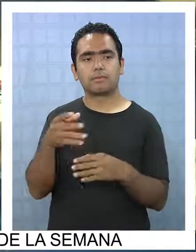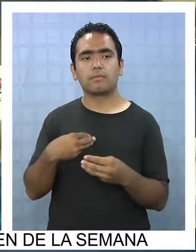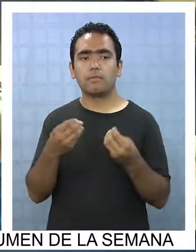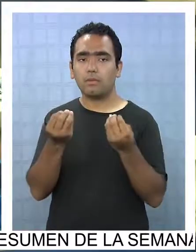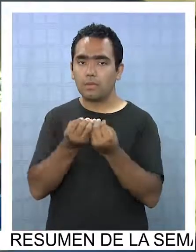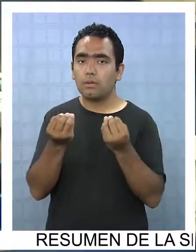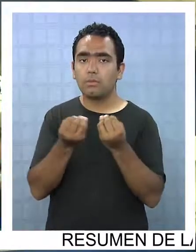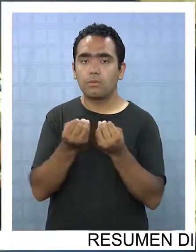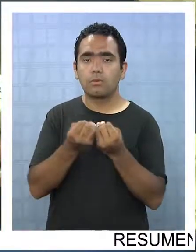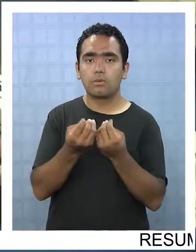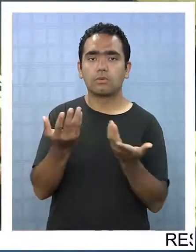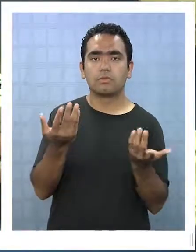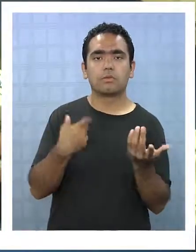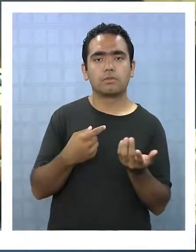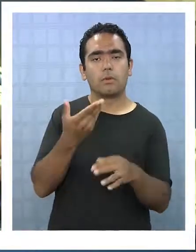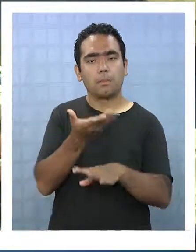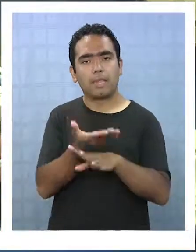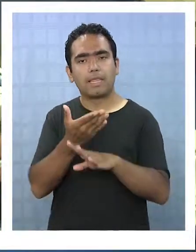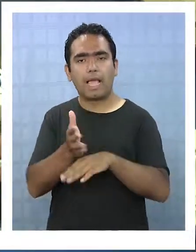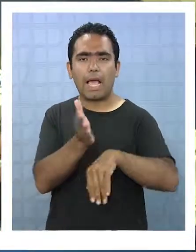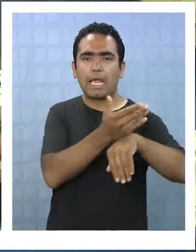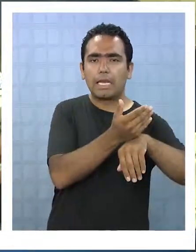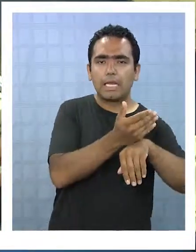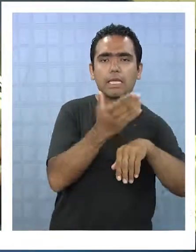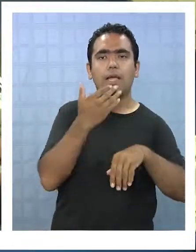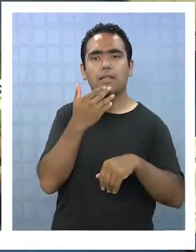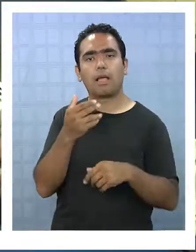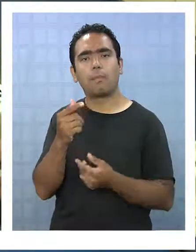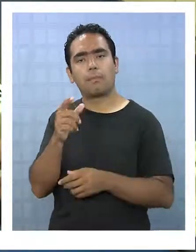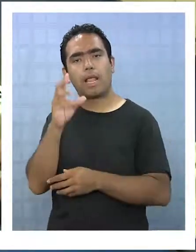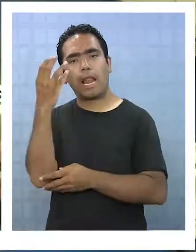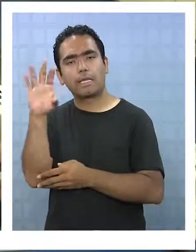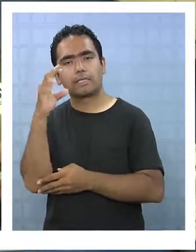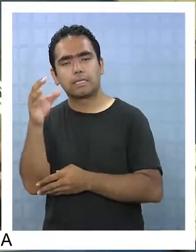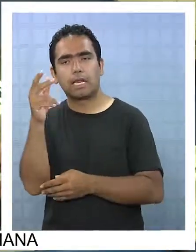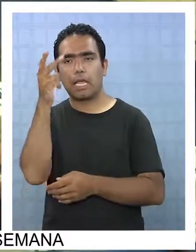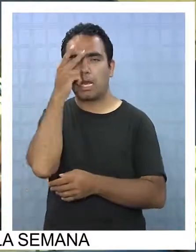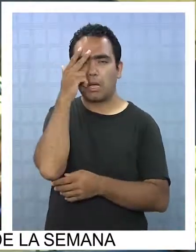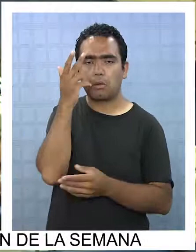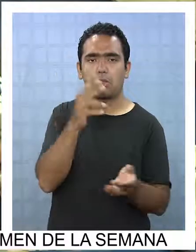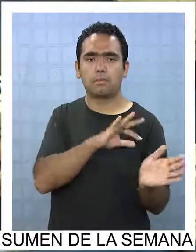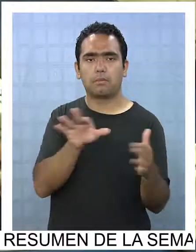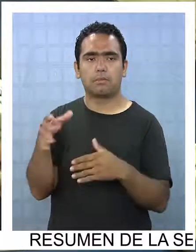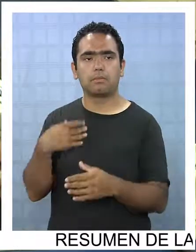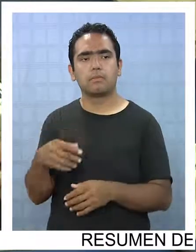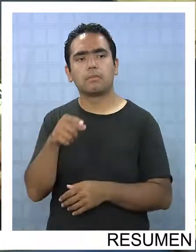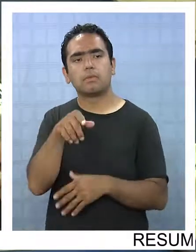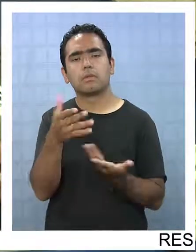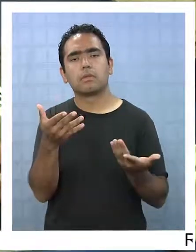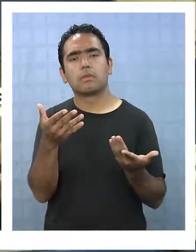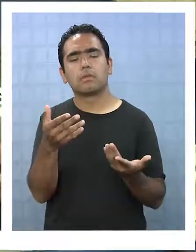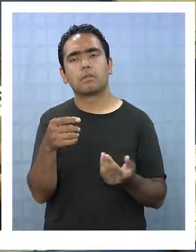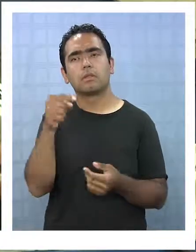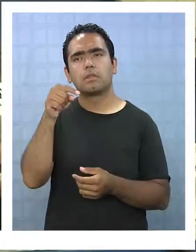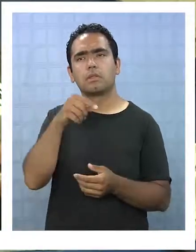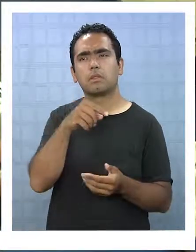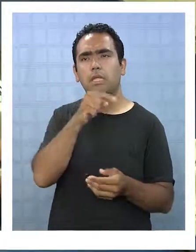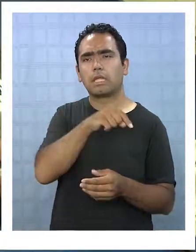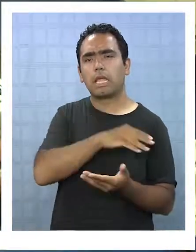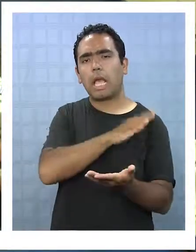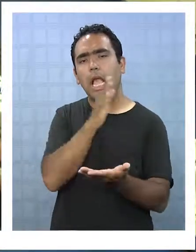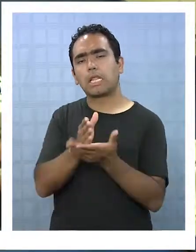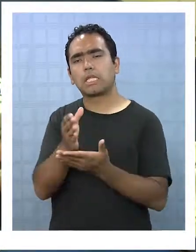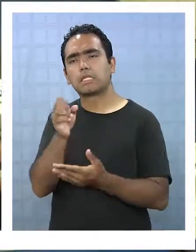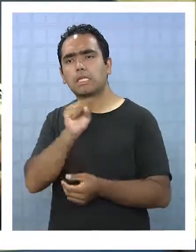demanda para Arica, para Serena, Coquimbo. ¿Cuáles son los valores promedios de aquí a Santiago? De aquí a Santiago,